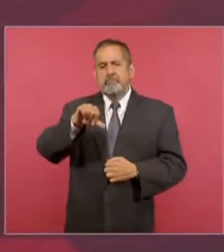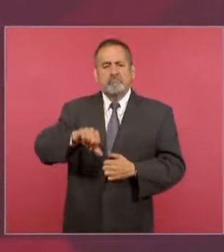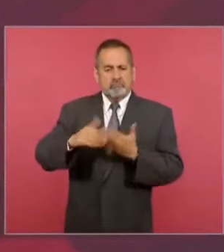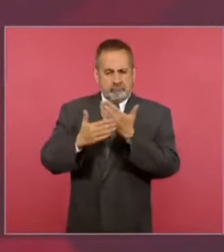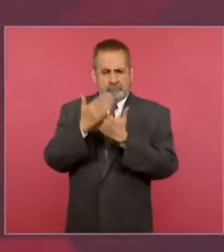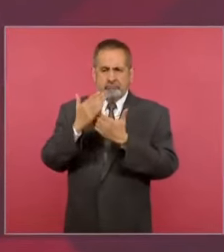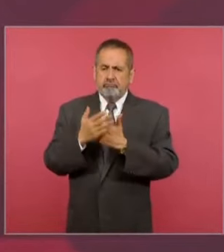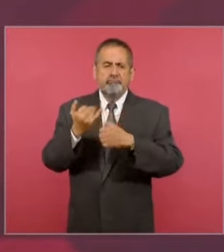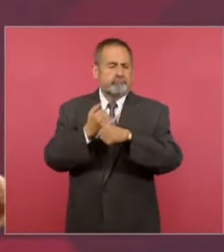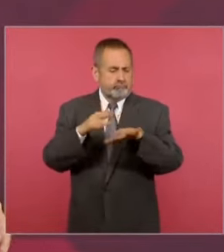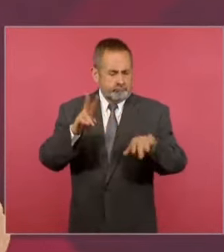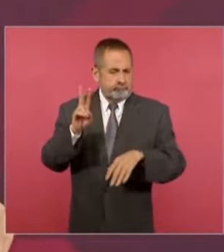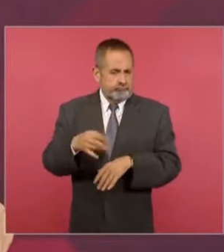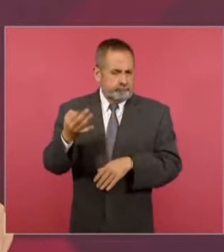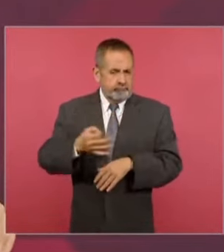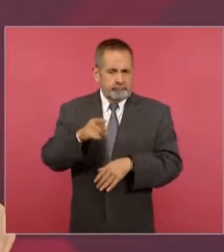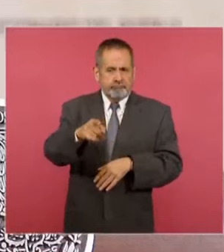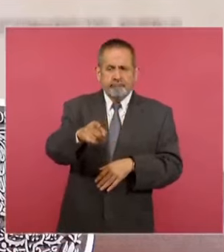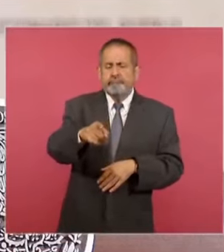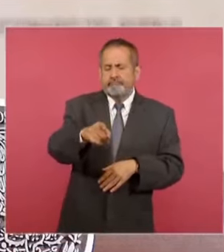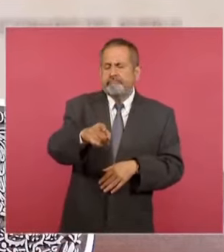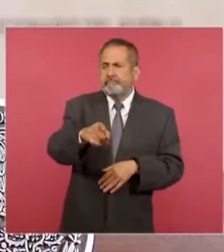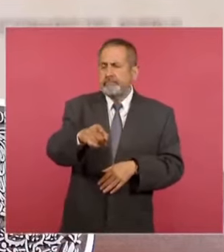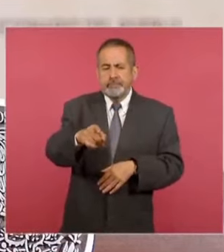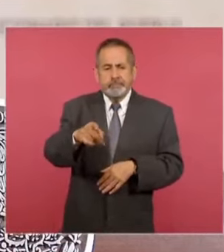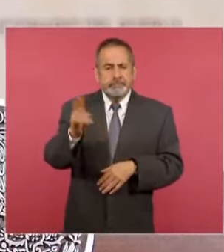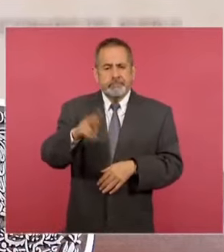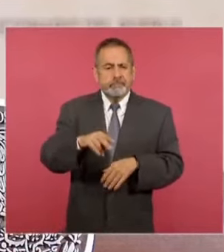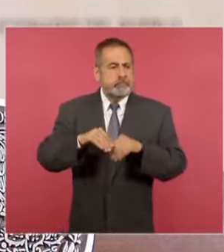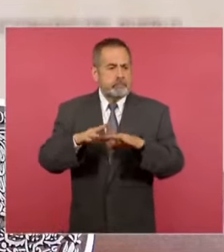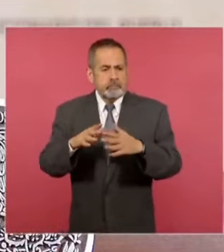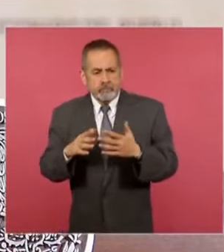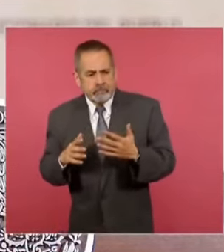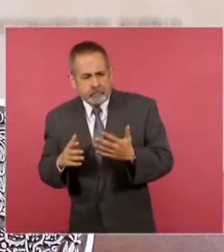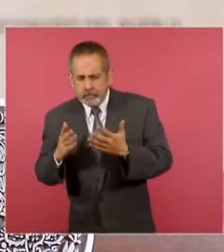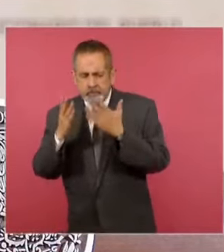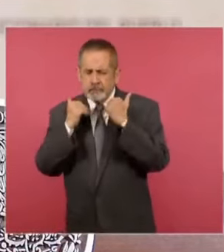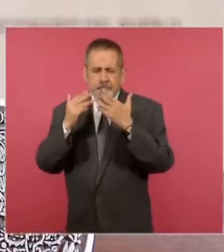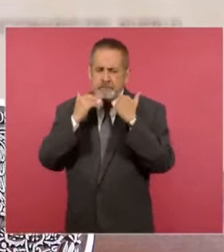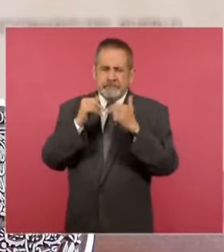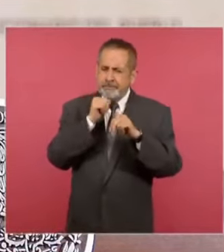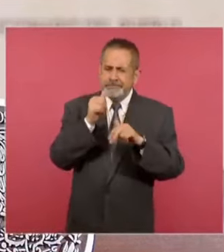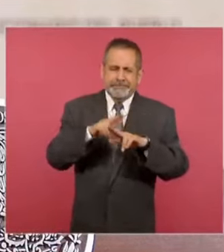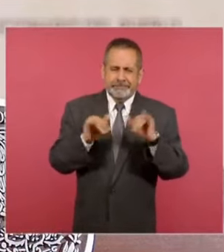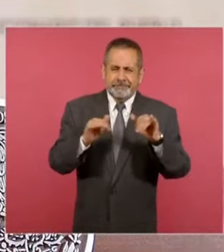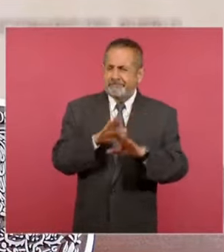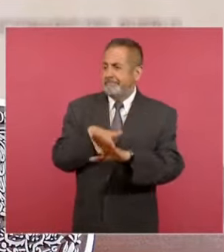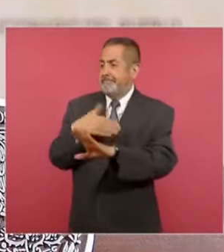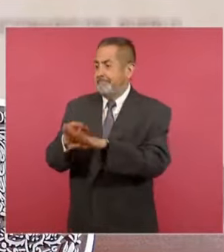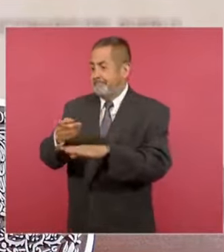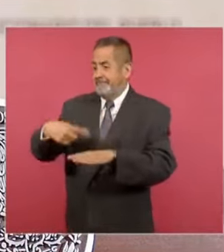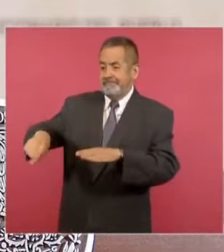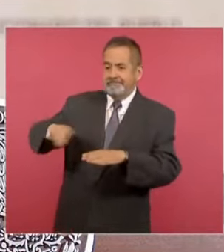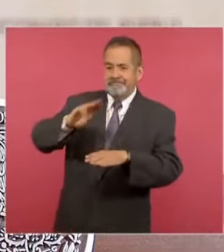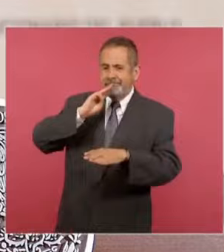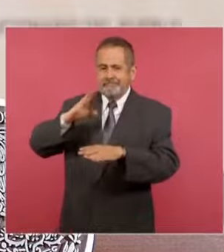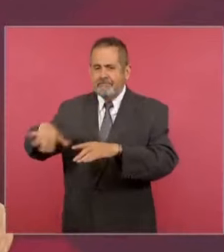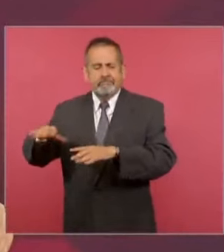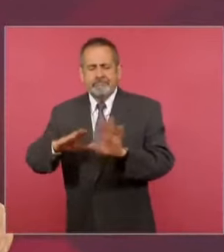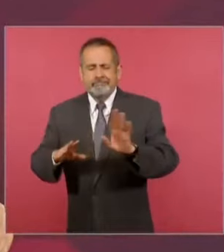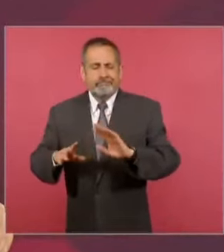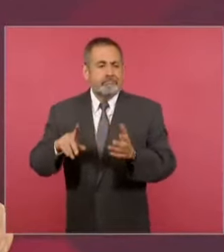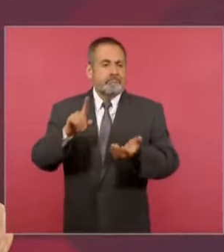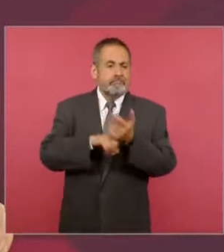la mañana. En efecto, no se reporta esas agresiones, hubieron algunos tiros hacia